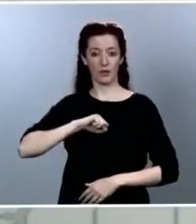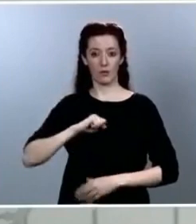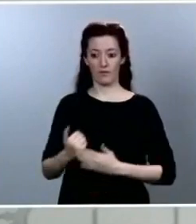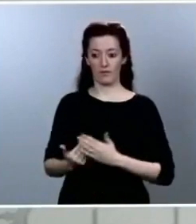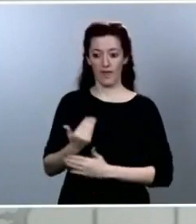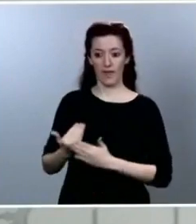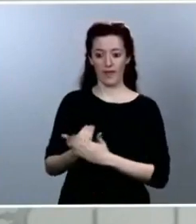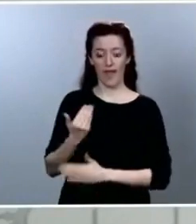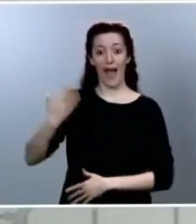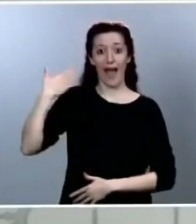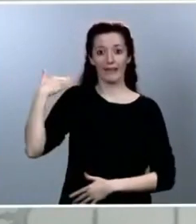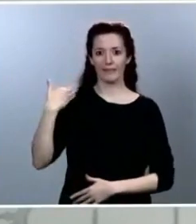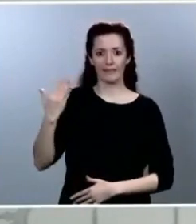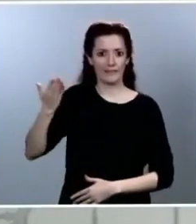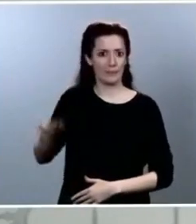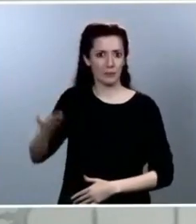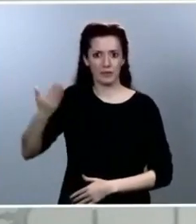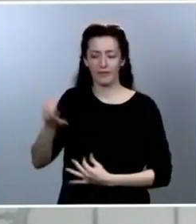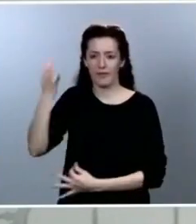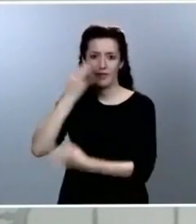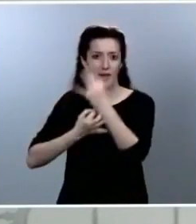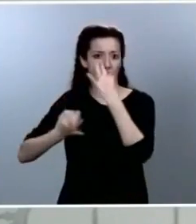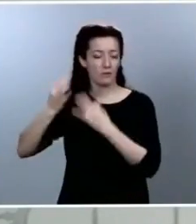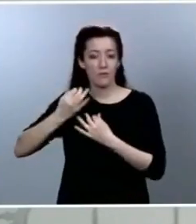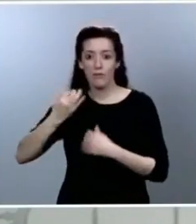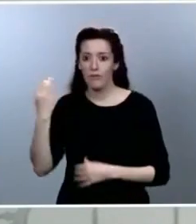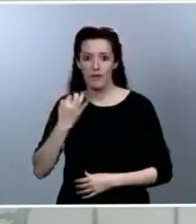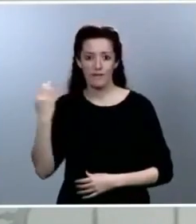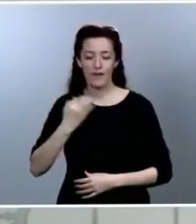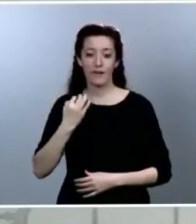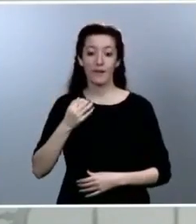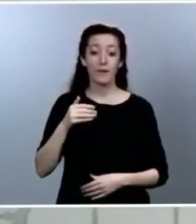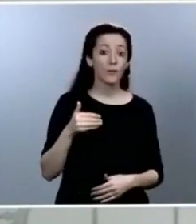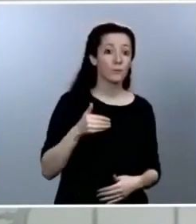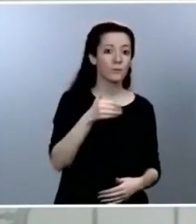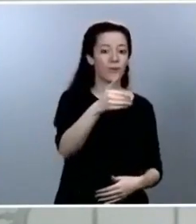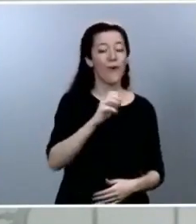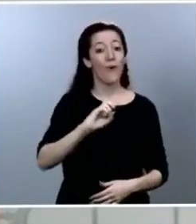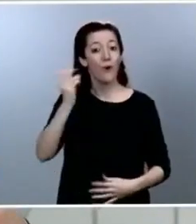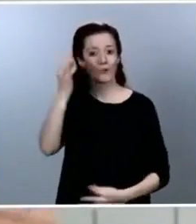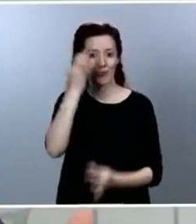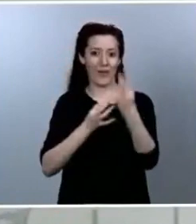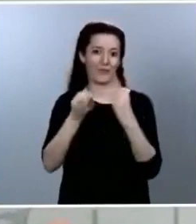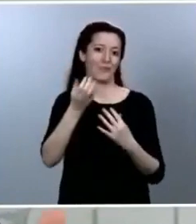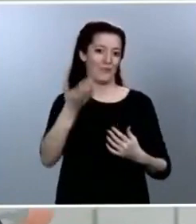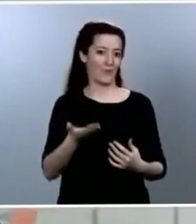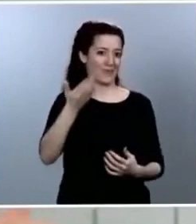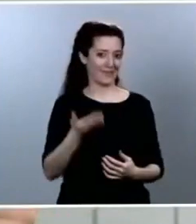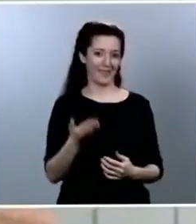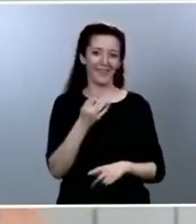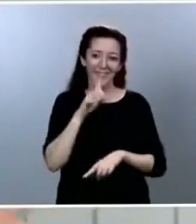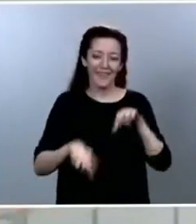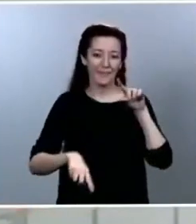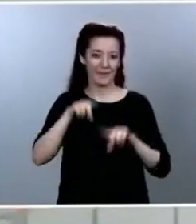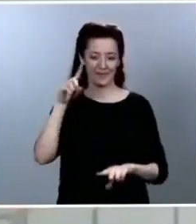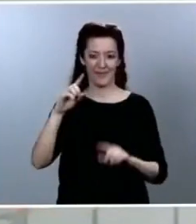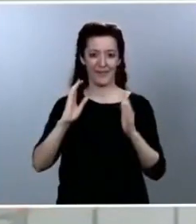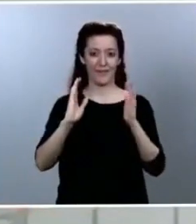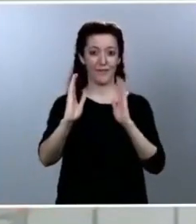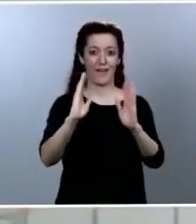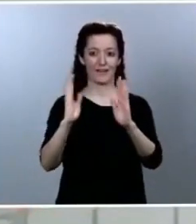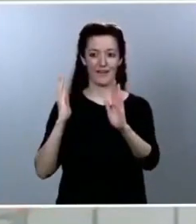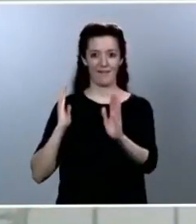mucha más fuerza, pues otro tipo de indicadores que los expertos nos han dicho que son fundamentales para anticipar, para anticipar